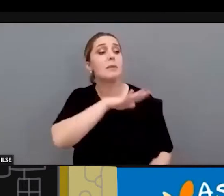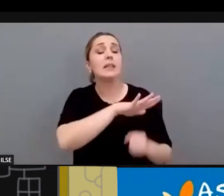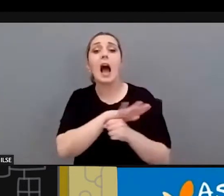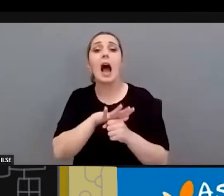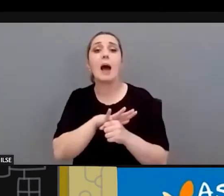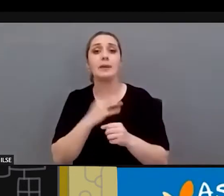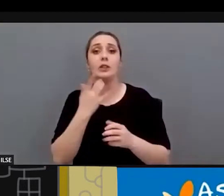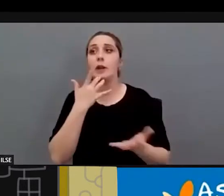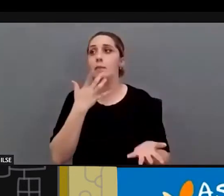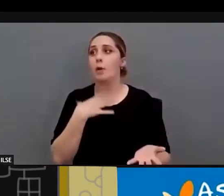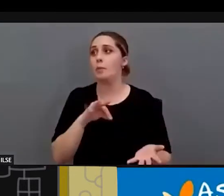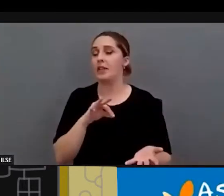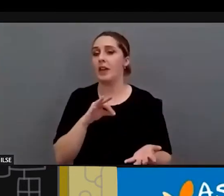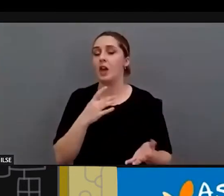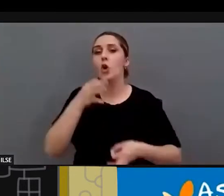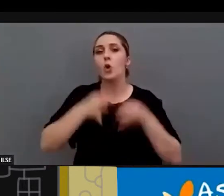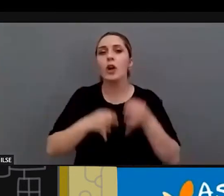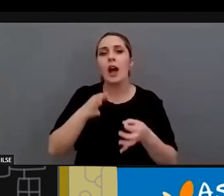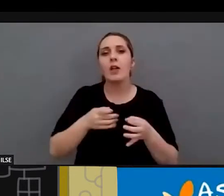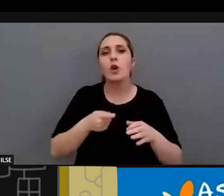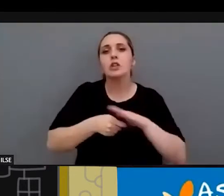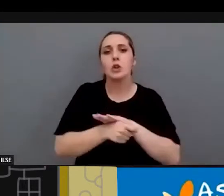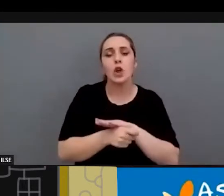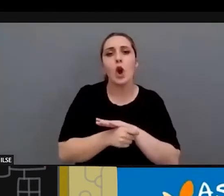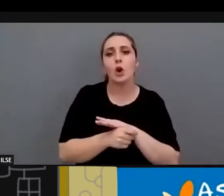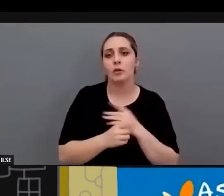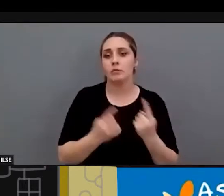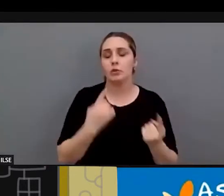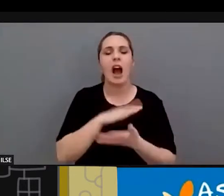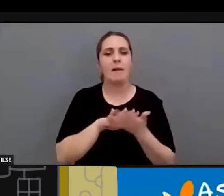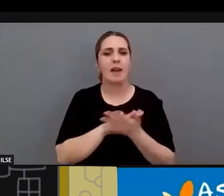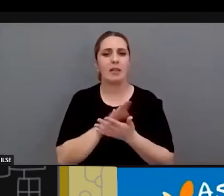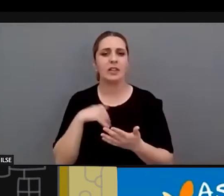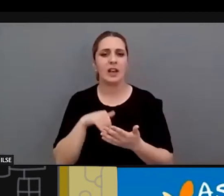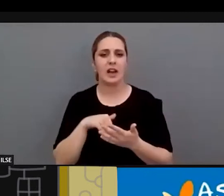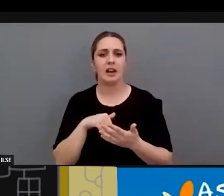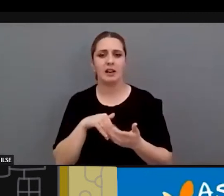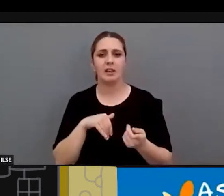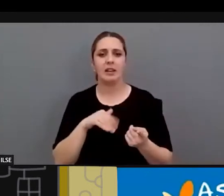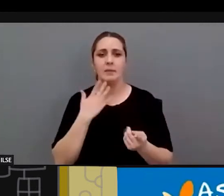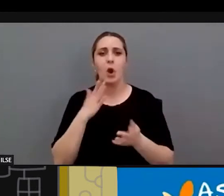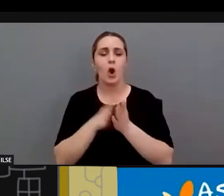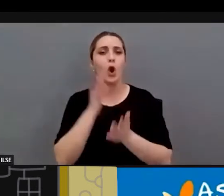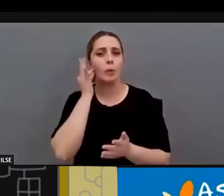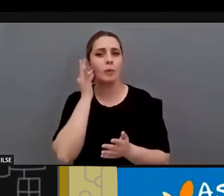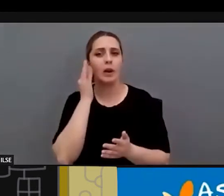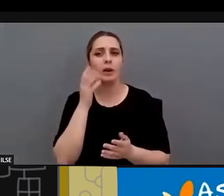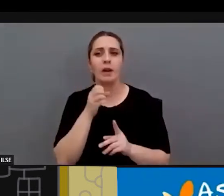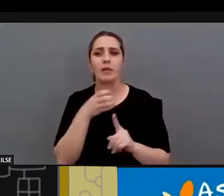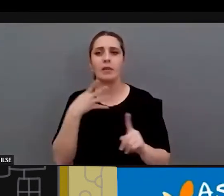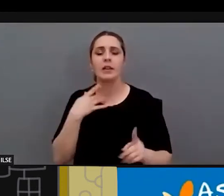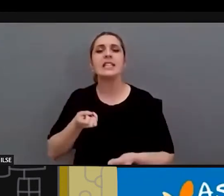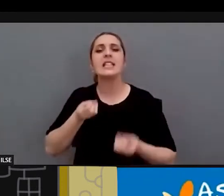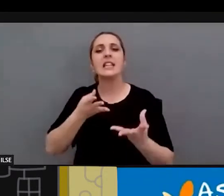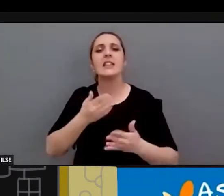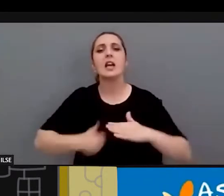digamos, a lo mejor en los jugados de instrucción, de primera instancia, sino, lo he hablado alguna vez con María Ángeles, en, pues estamos hablando a mejor de alguna sentencia del Supremo